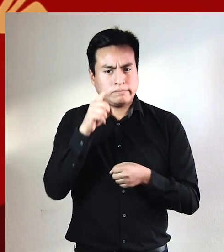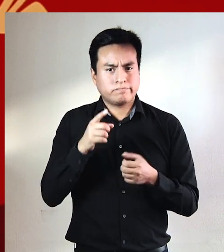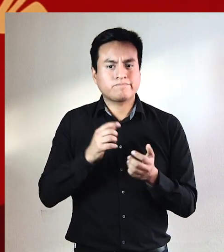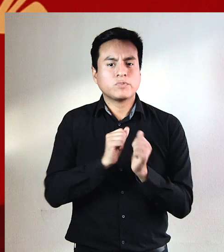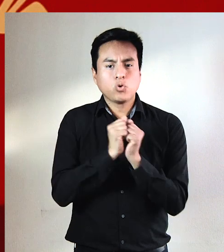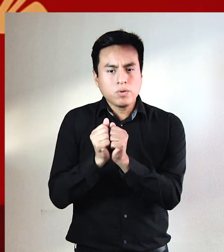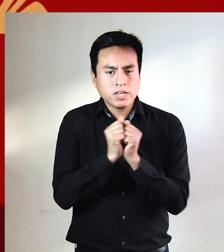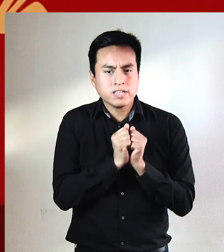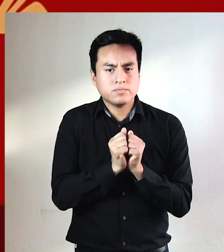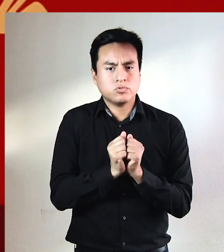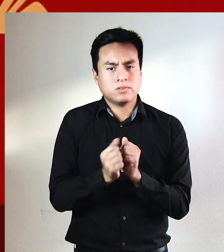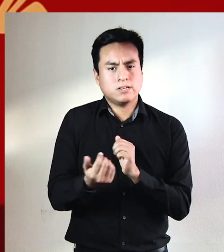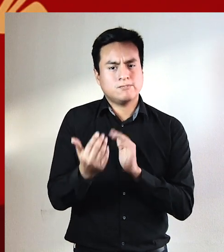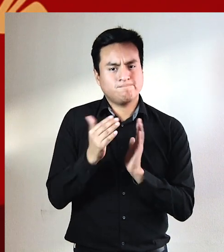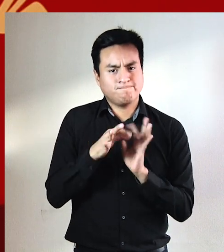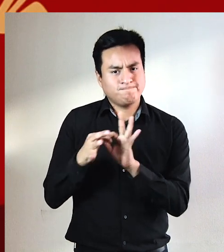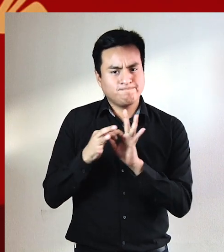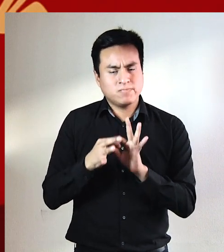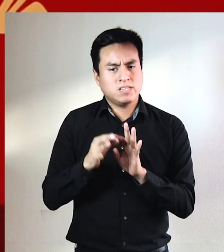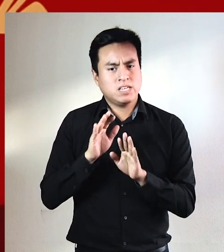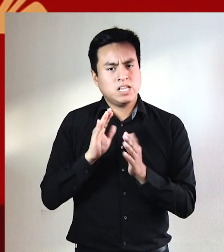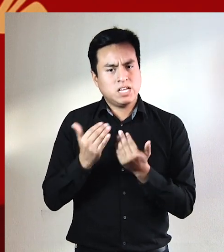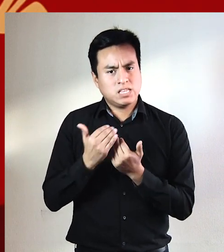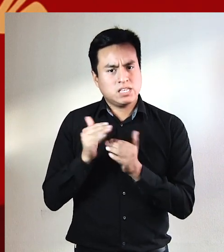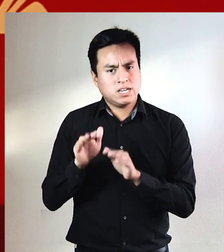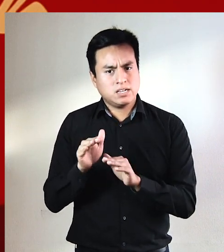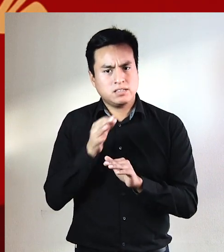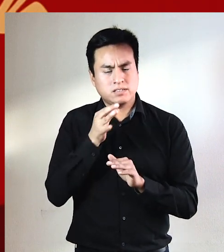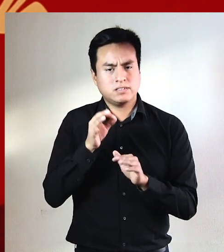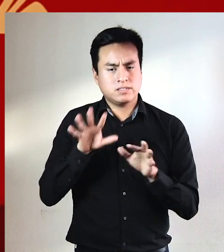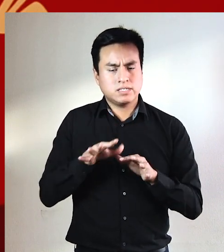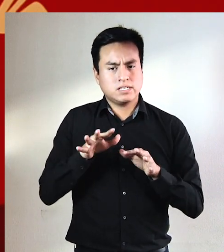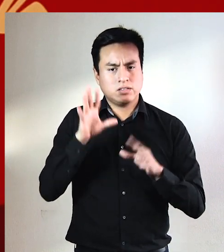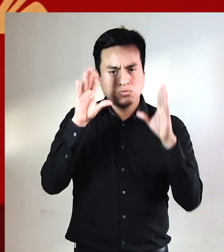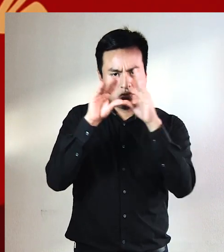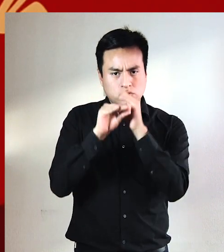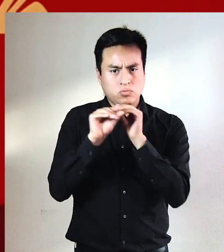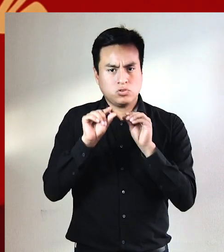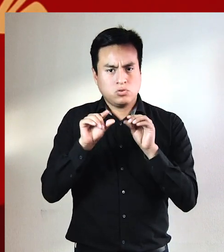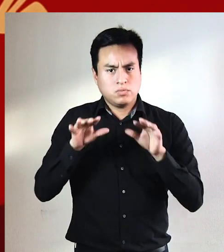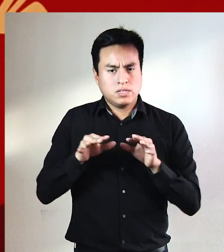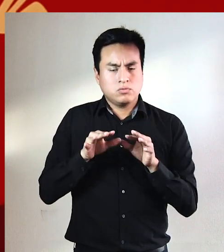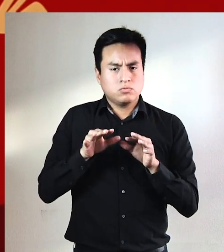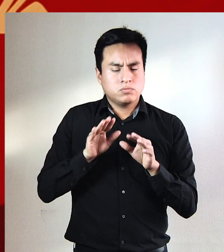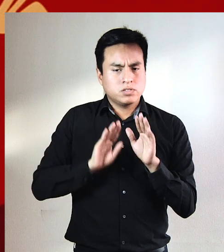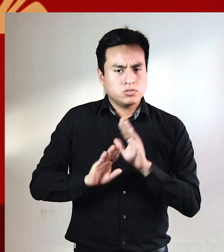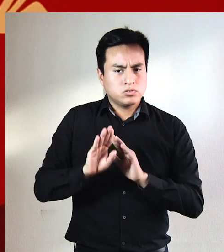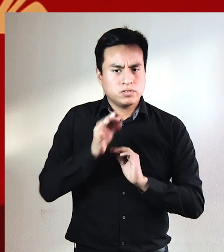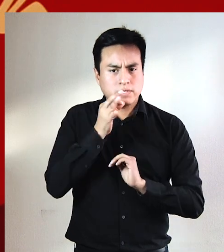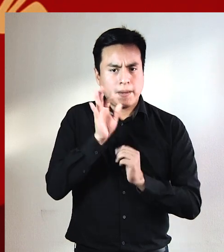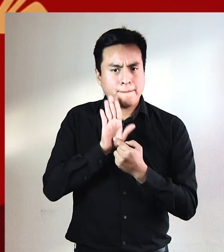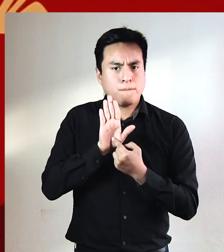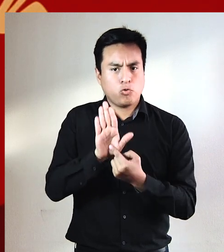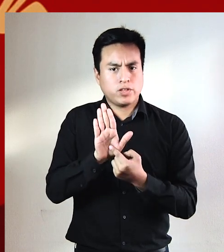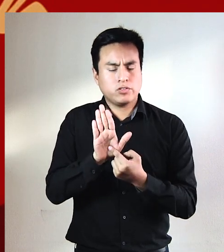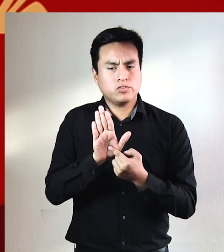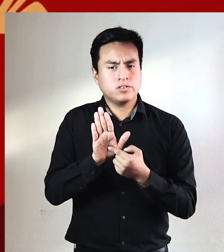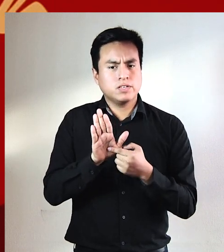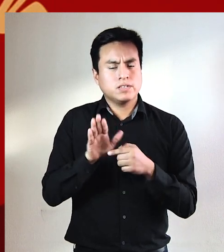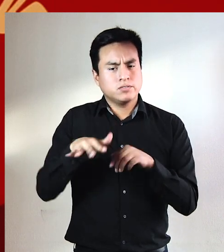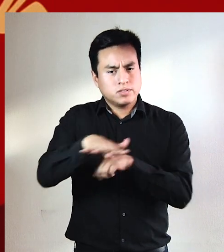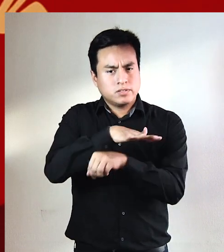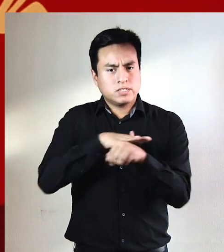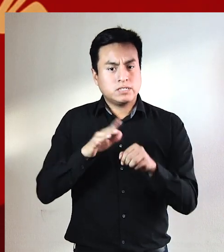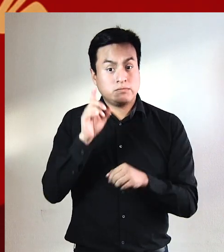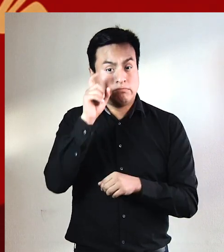ese compañerismo, esa lealtad que nos hizo a tantos atravesar la noche un poco más acuarecidos, mostrándonos en las